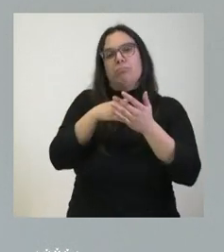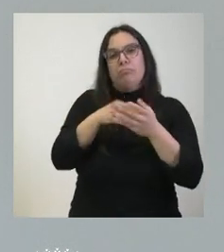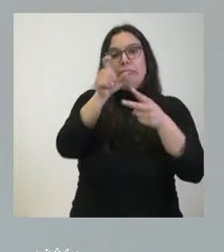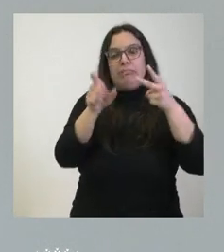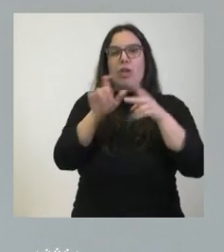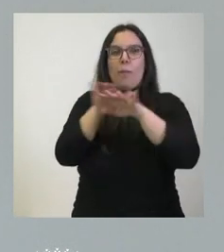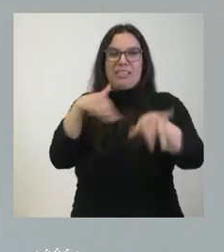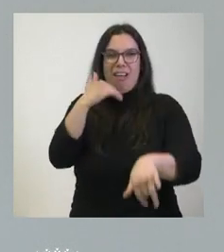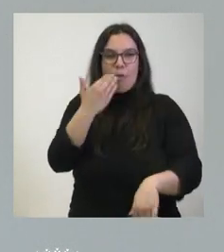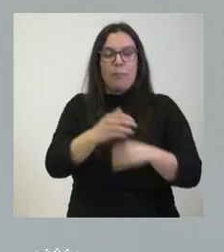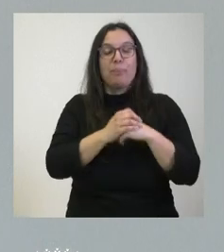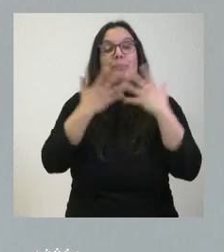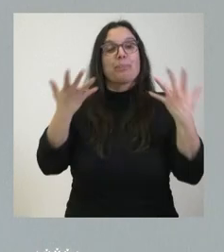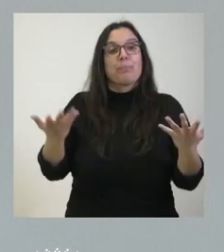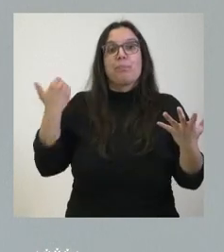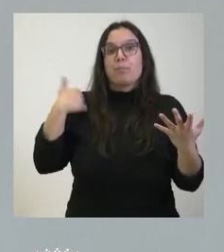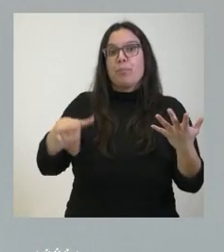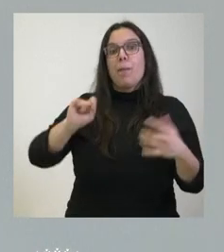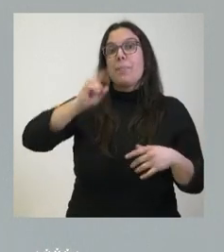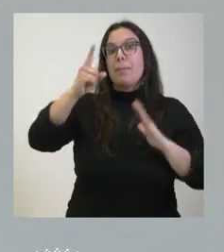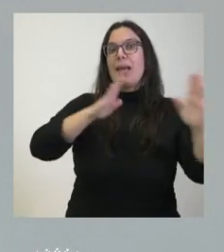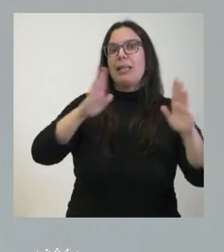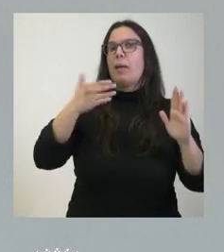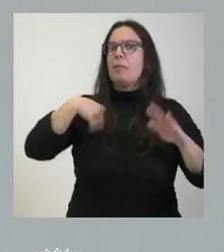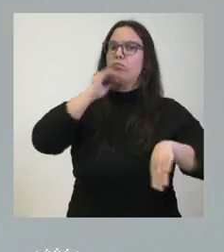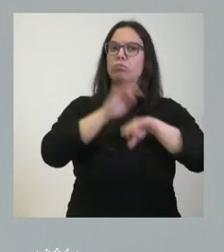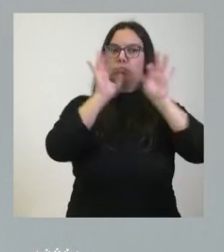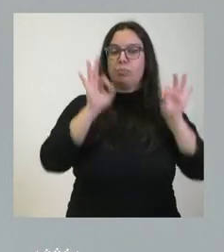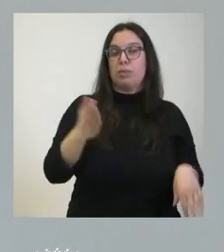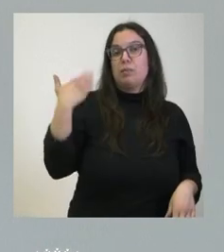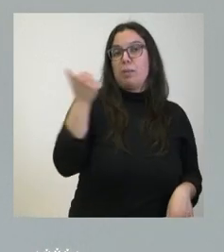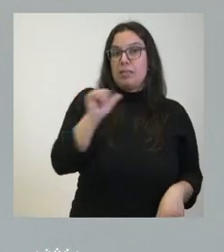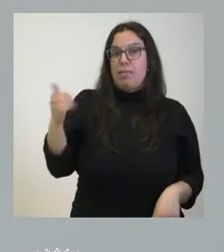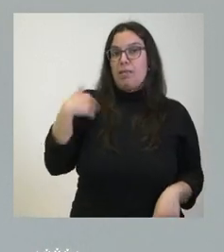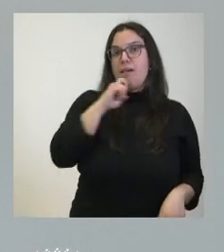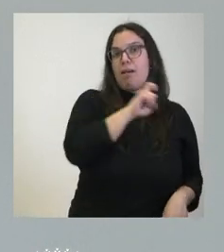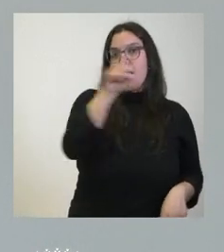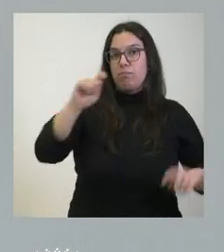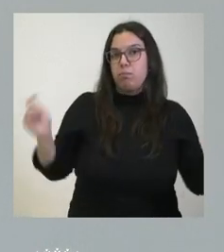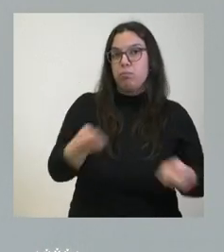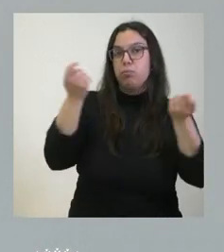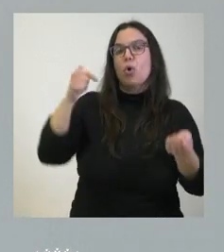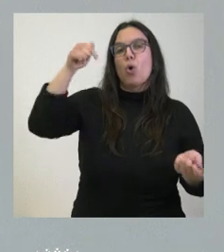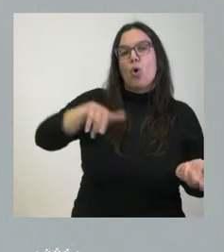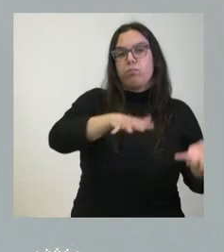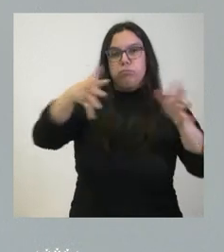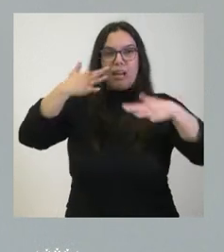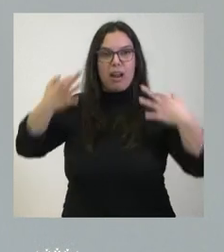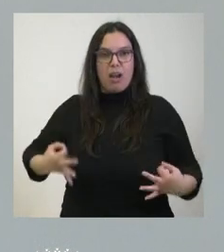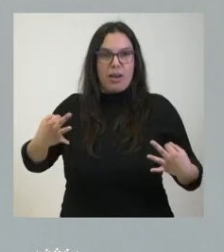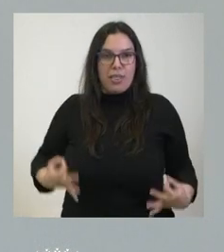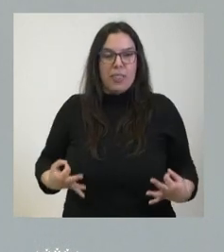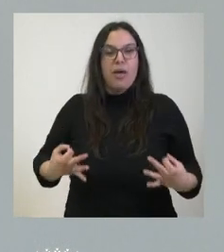paliar con esto damos por cumplida esta primera etapa que les anunciábamos el otro día y que hoy se ha hecho ya realidad